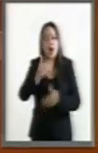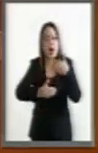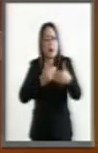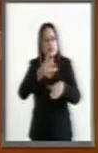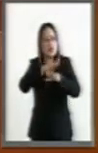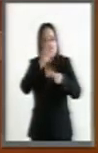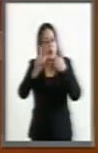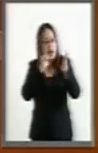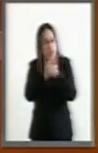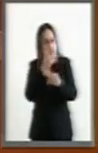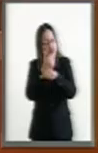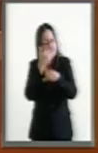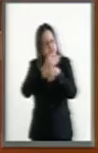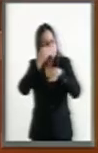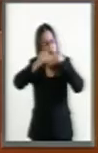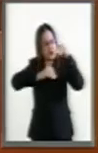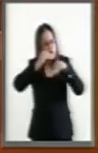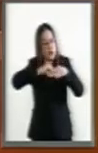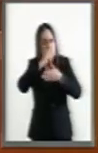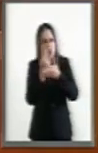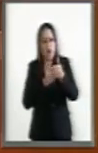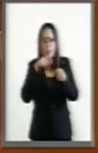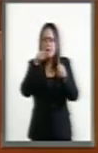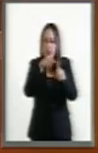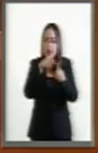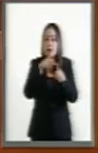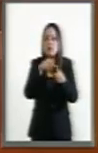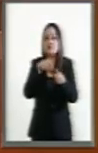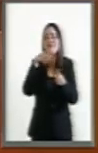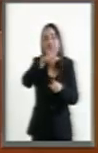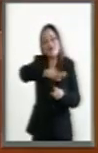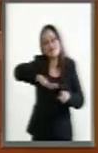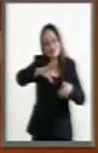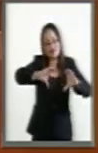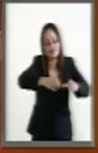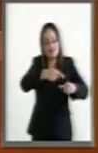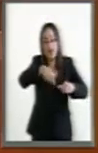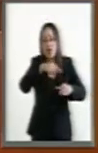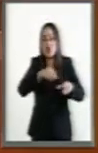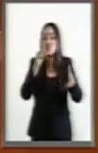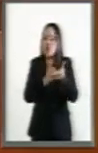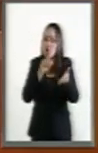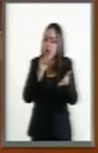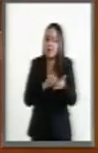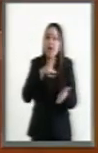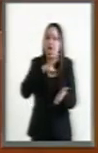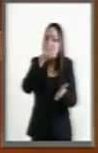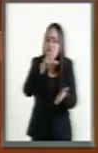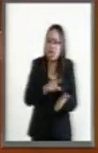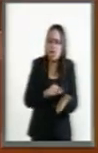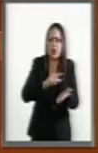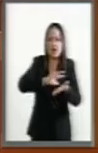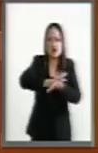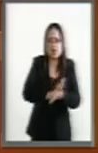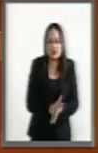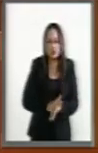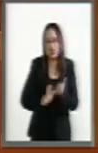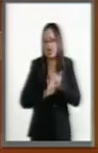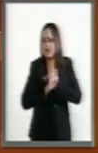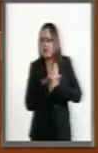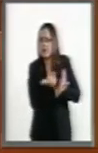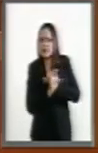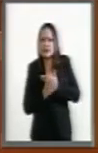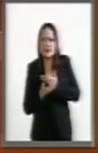y programas en la materia, este sector continúa siendo bastante marginado y excluido